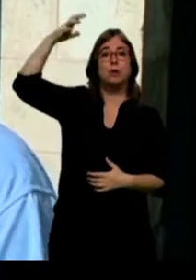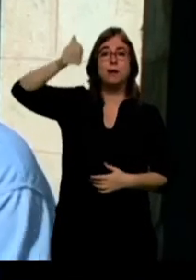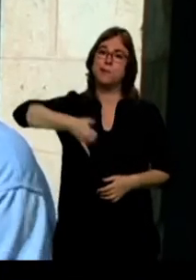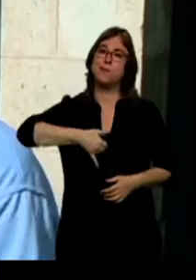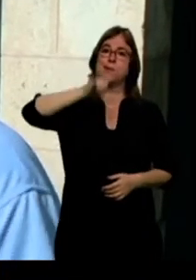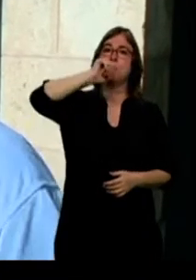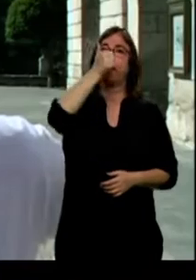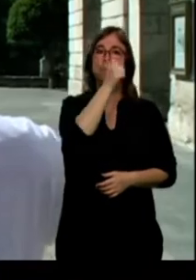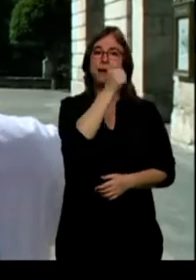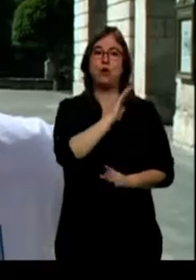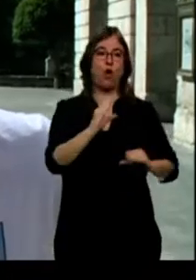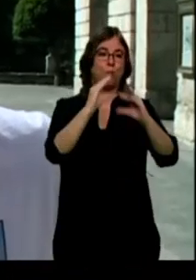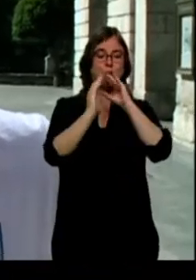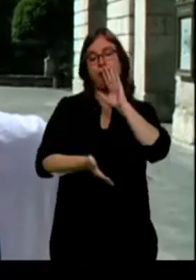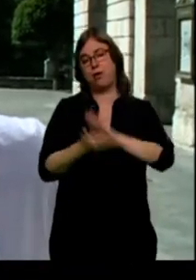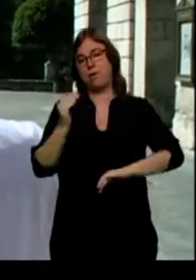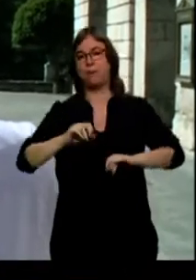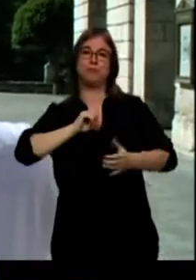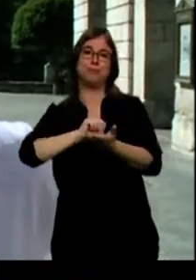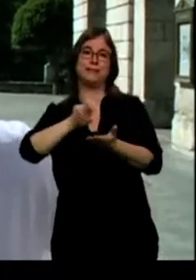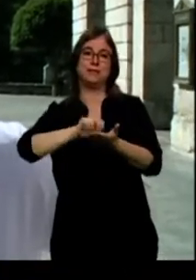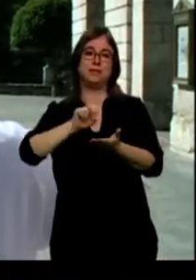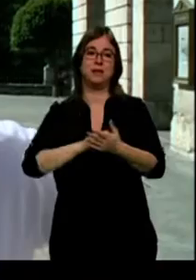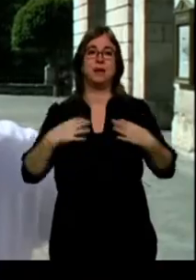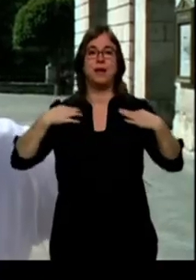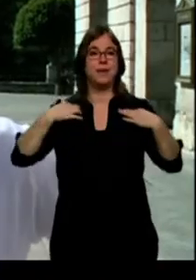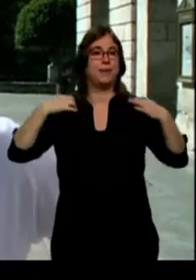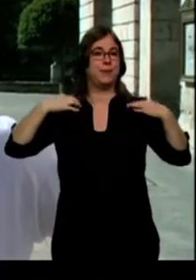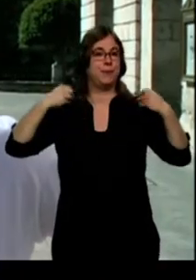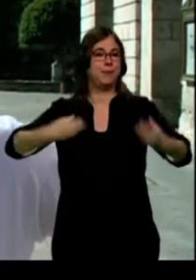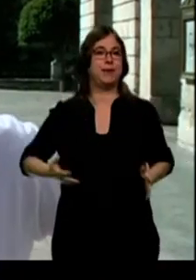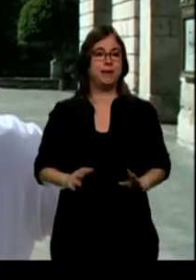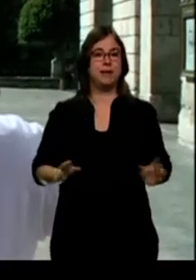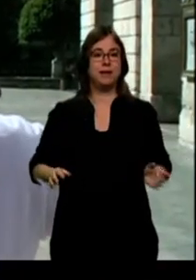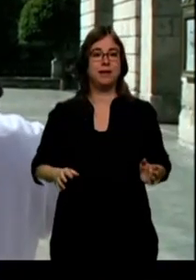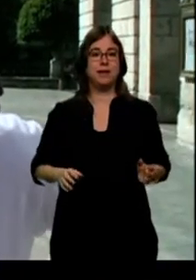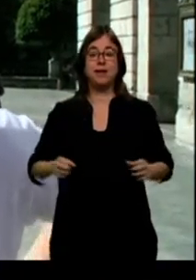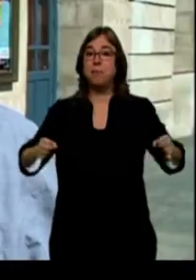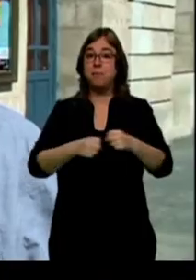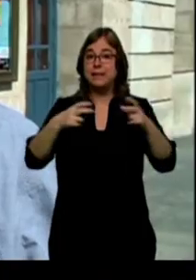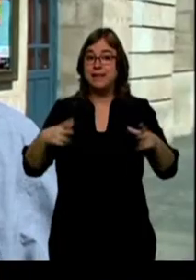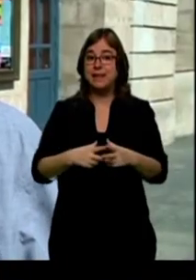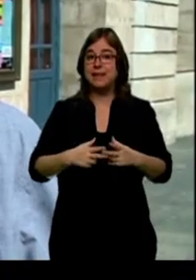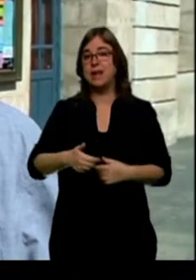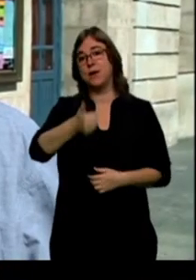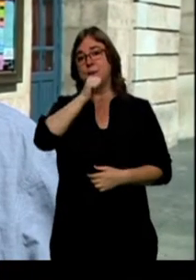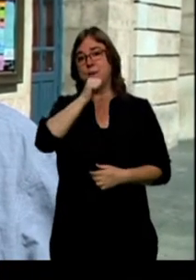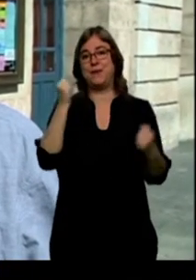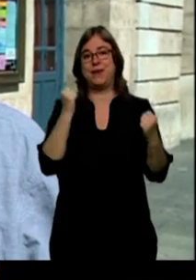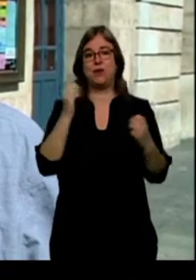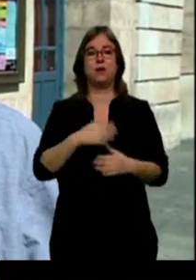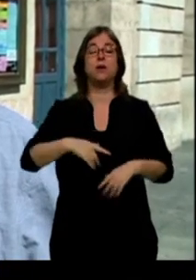un bocadillo y andar. Con poca chaqueta y piscina y bebidas frías. Con un sombrero tratando